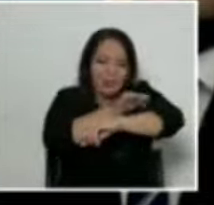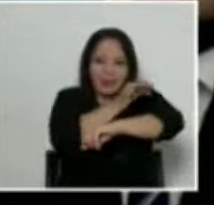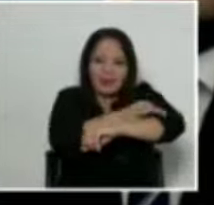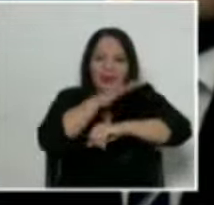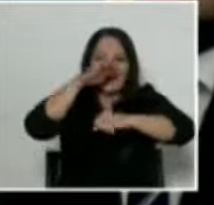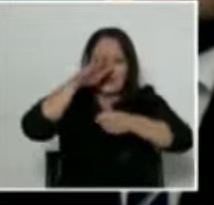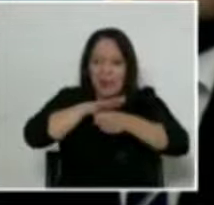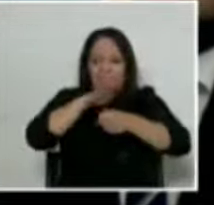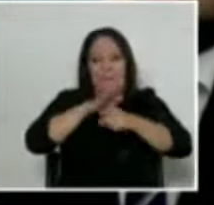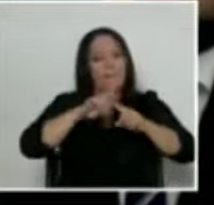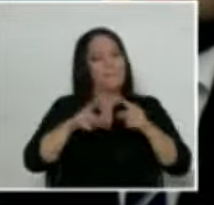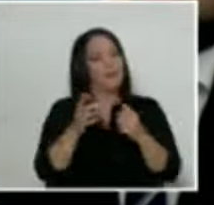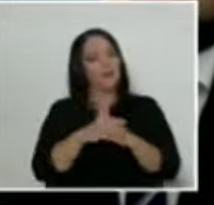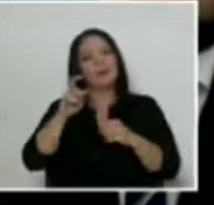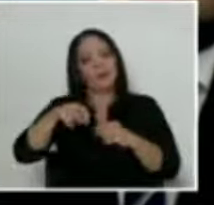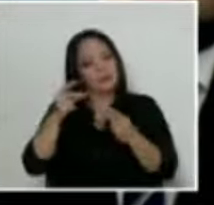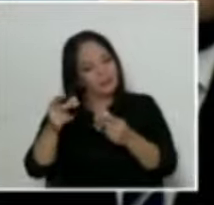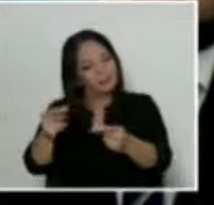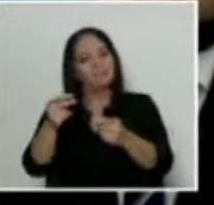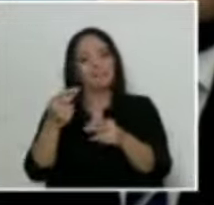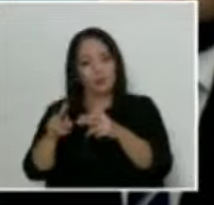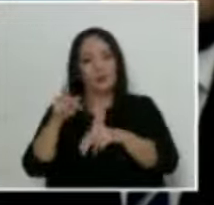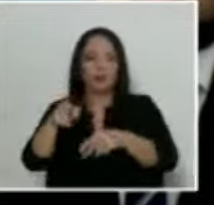es de menor corto tiempo posible.